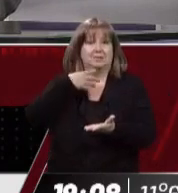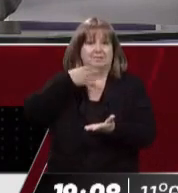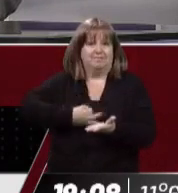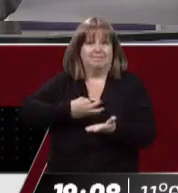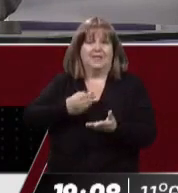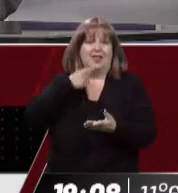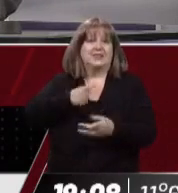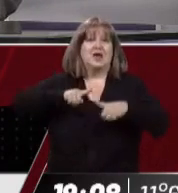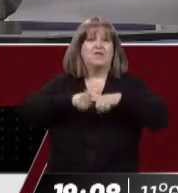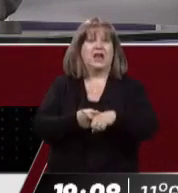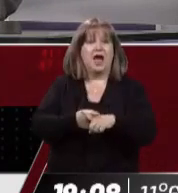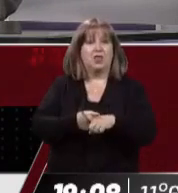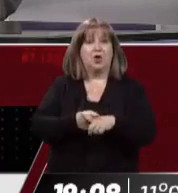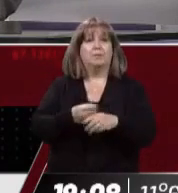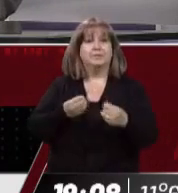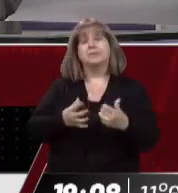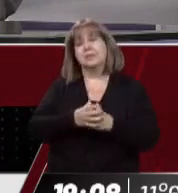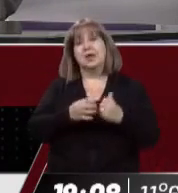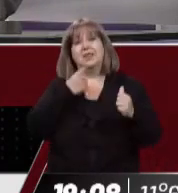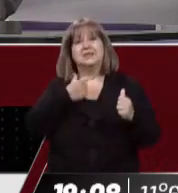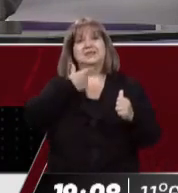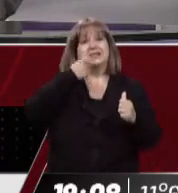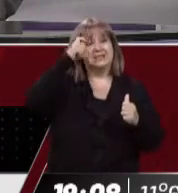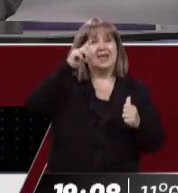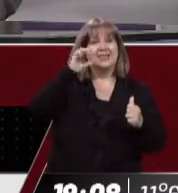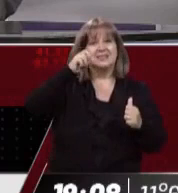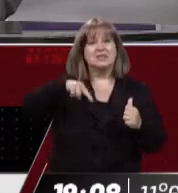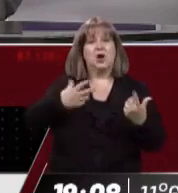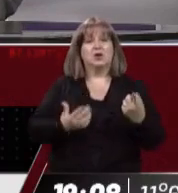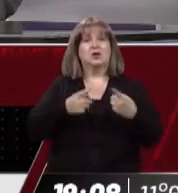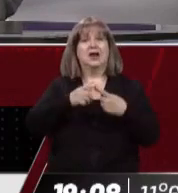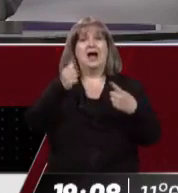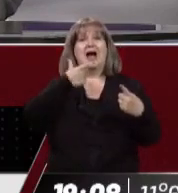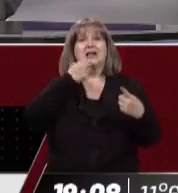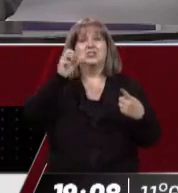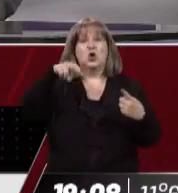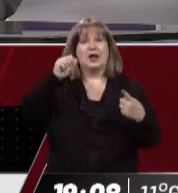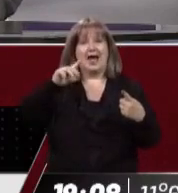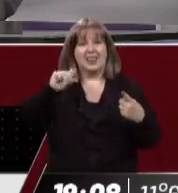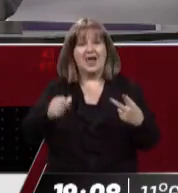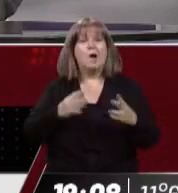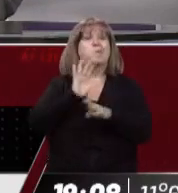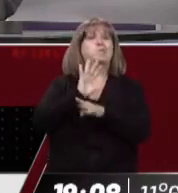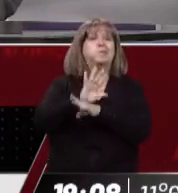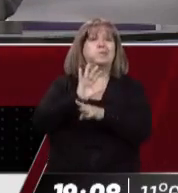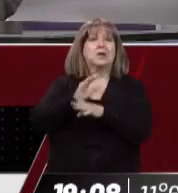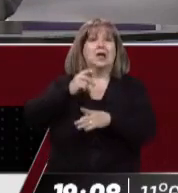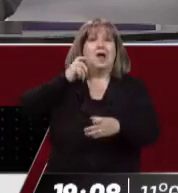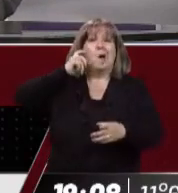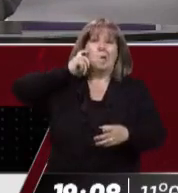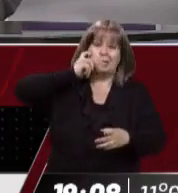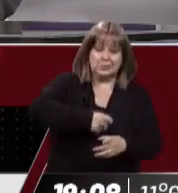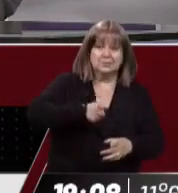figuras porque son cinco al menos importantes, sedición, azonada, resistencia o desobediencia a una